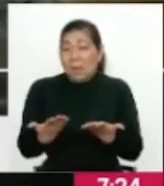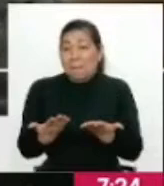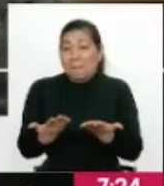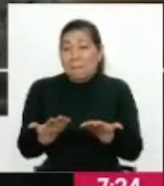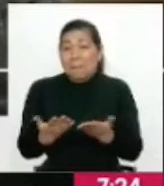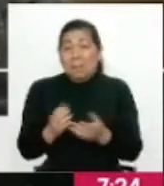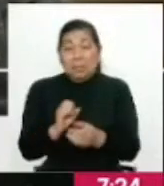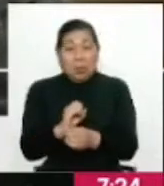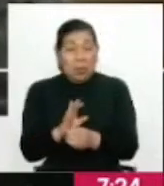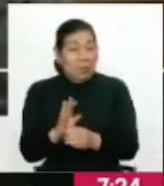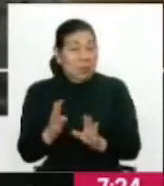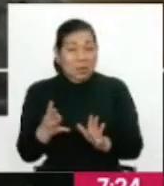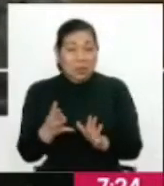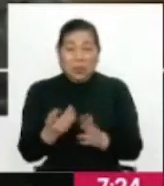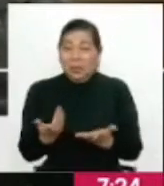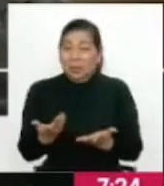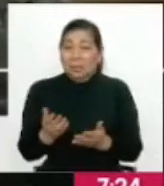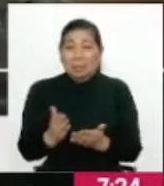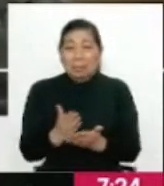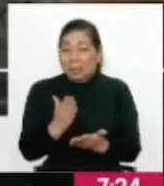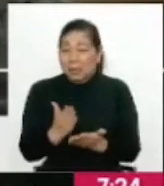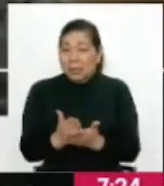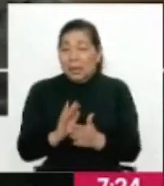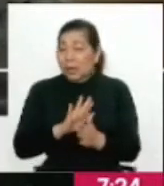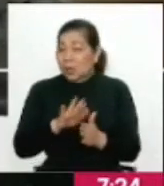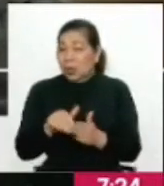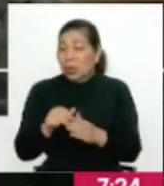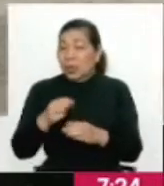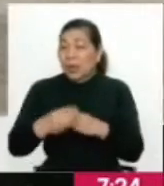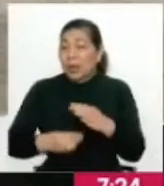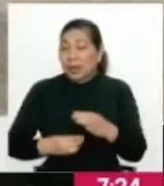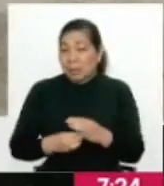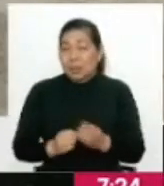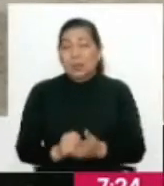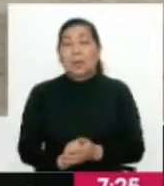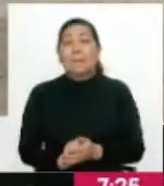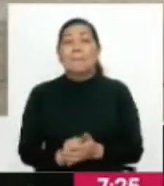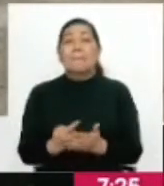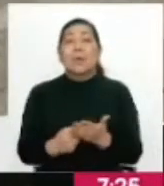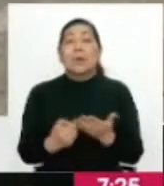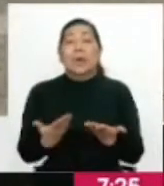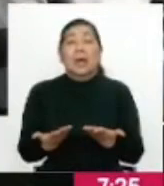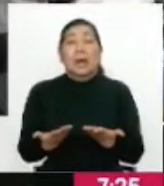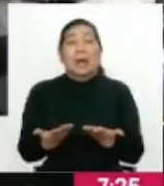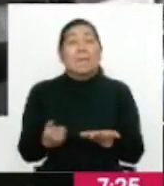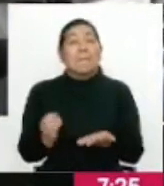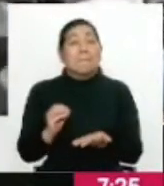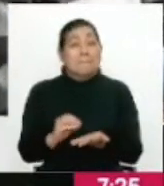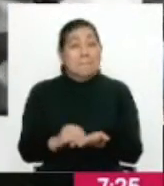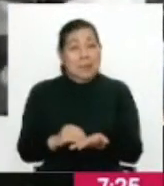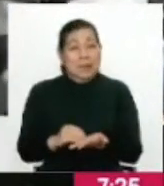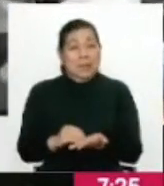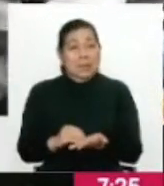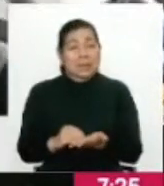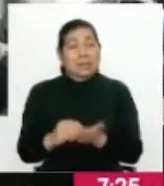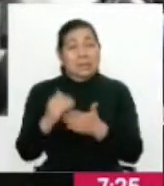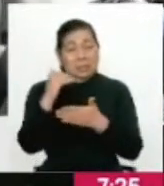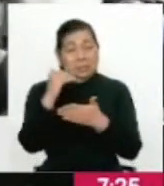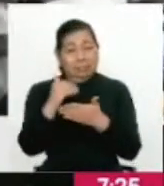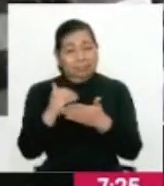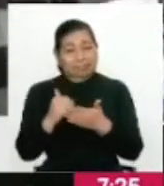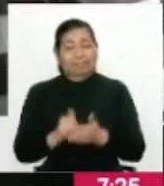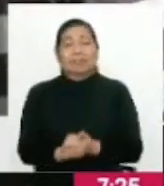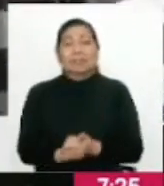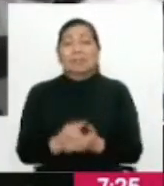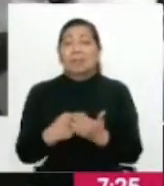pandemia por COVID-19 no es una crisis sanitaria en el mundo. Y además porque hay incluso más subregistro que nunca,